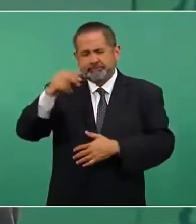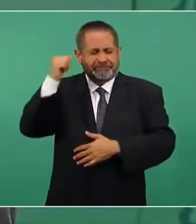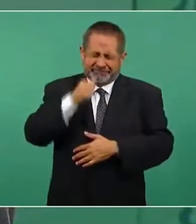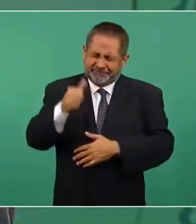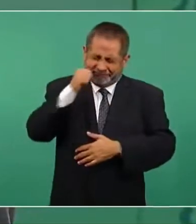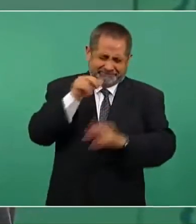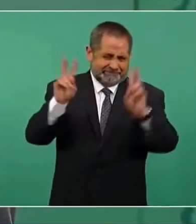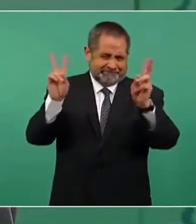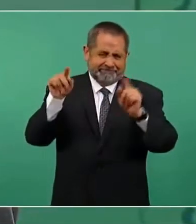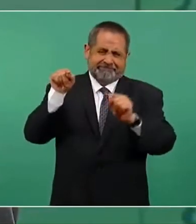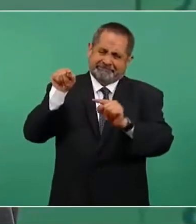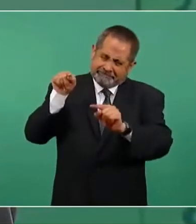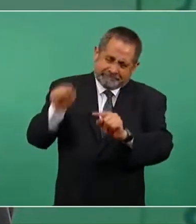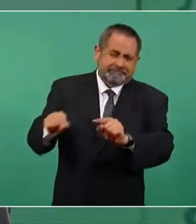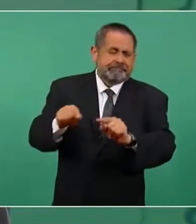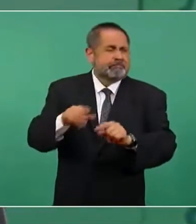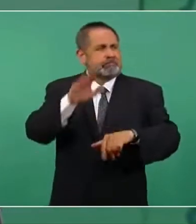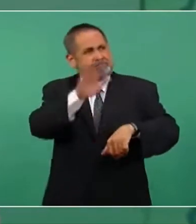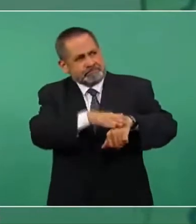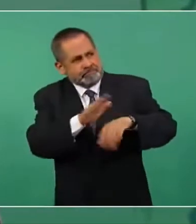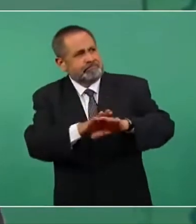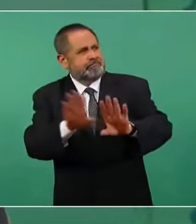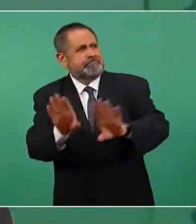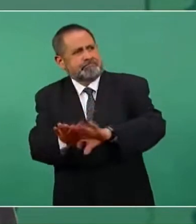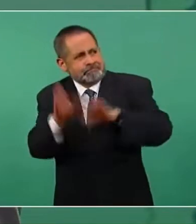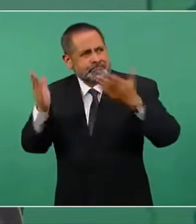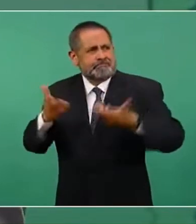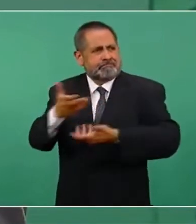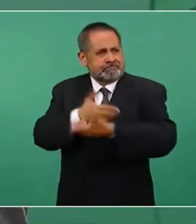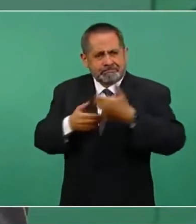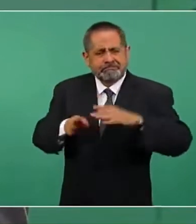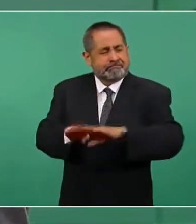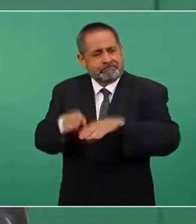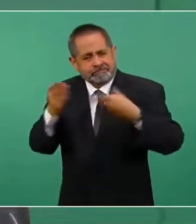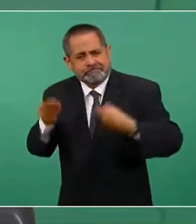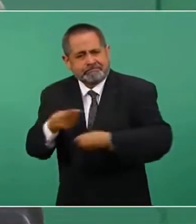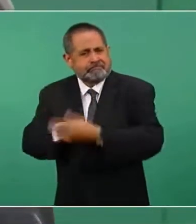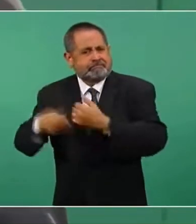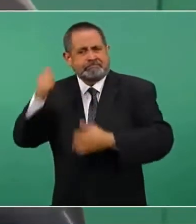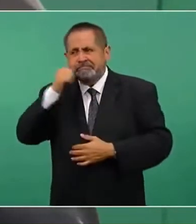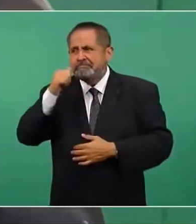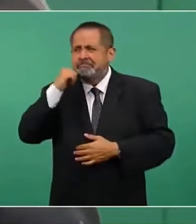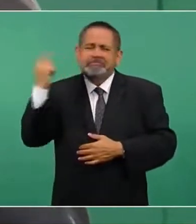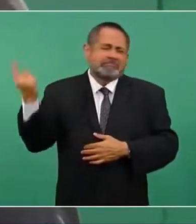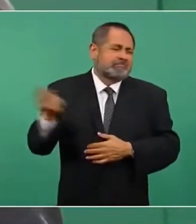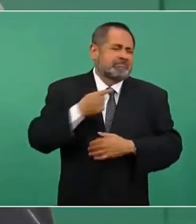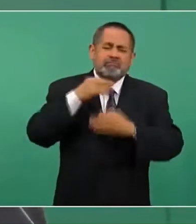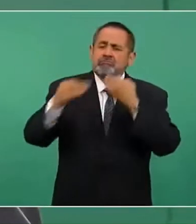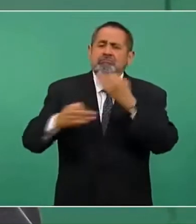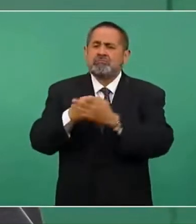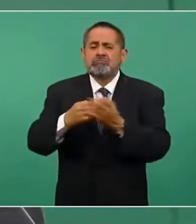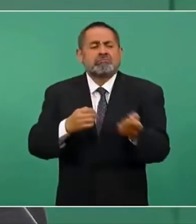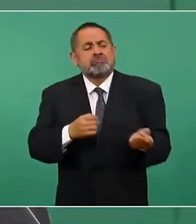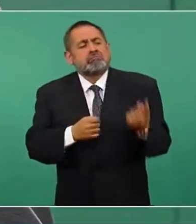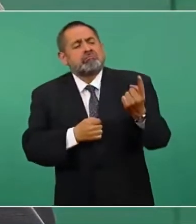el tema y todos los países, con excepción de uno o de dos,